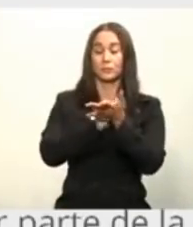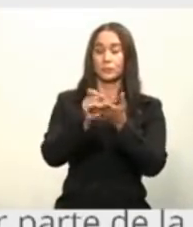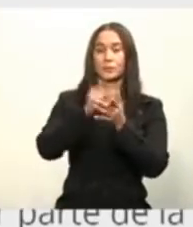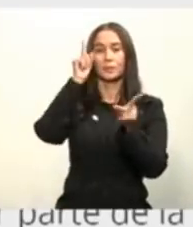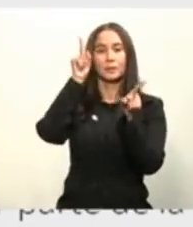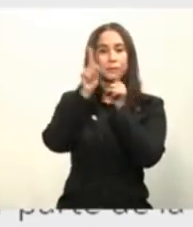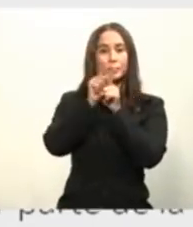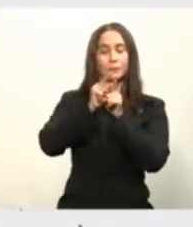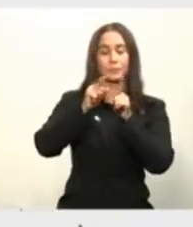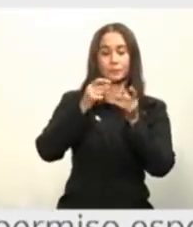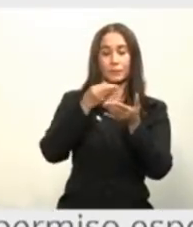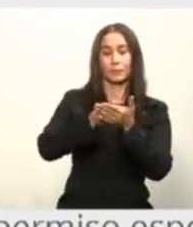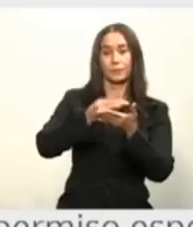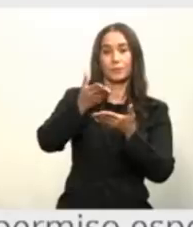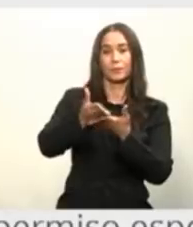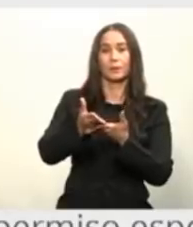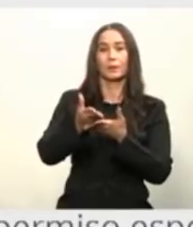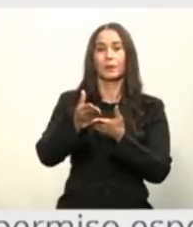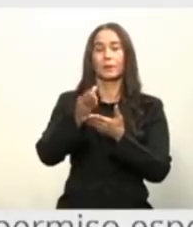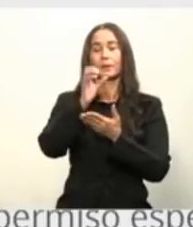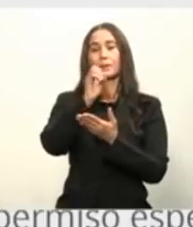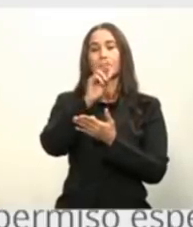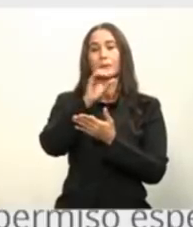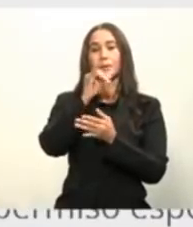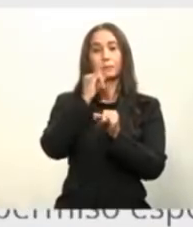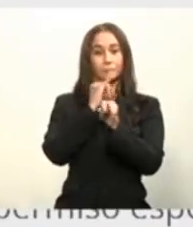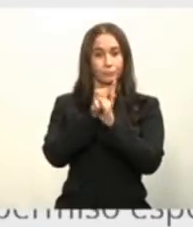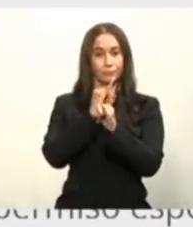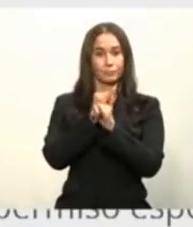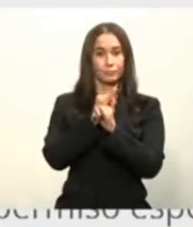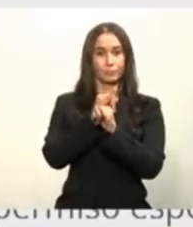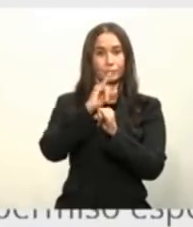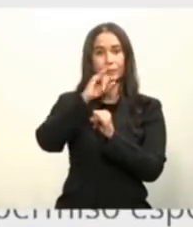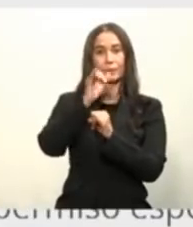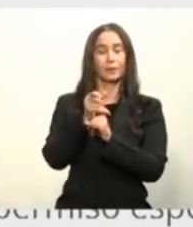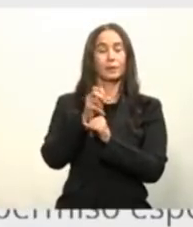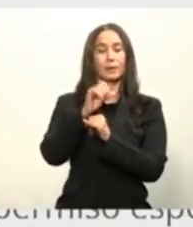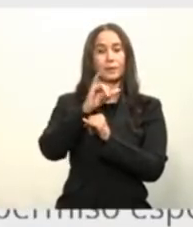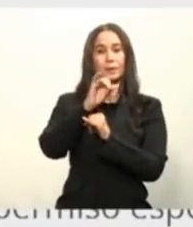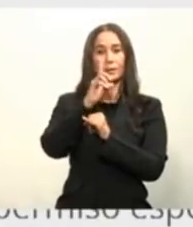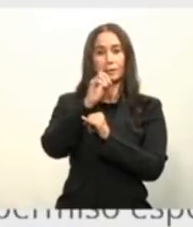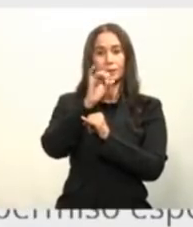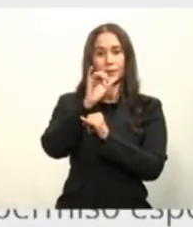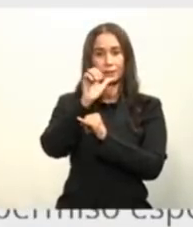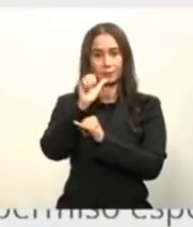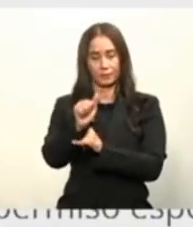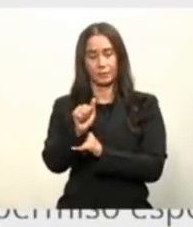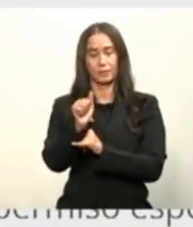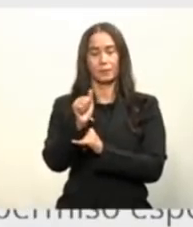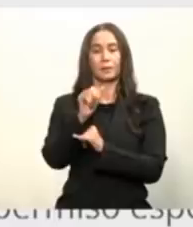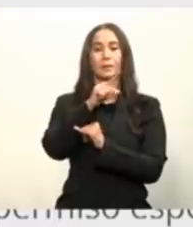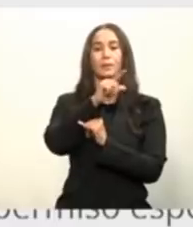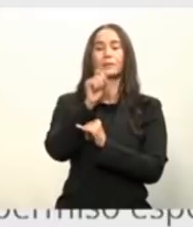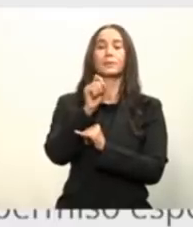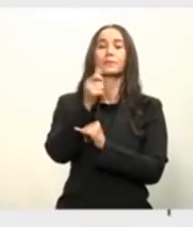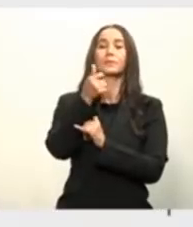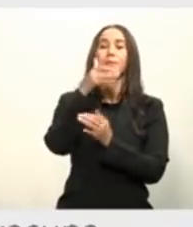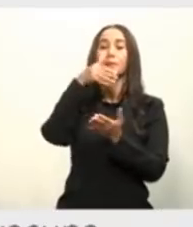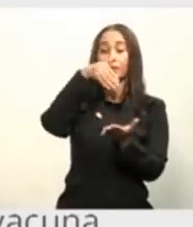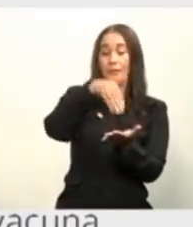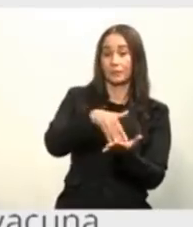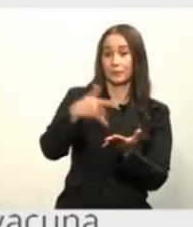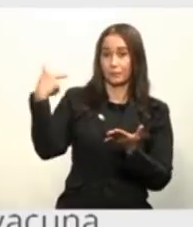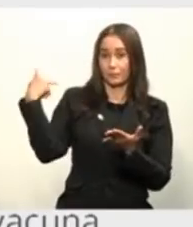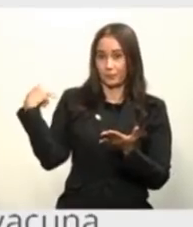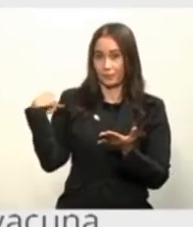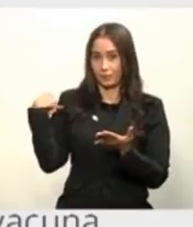de compra de vacuna con el Serum Institute de la India para la adquisición de 110 mil dosis de la vacuna